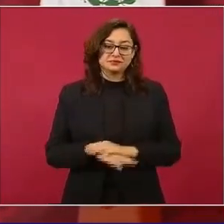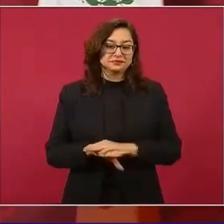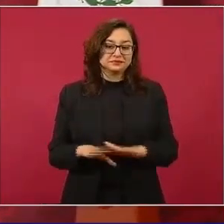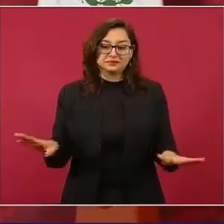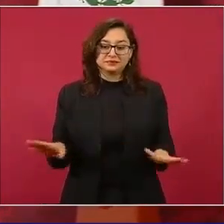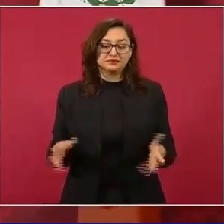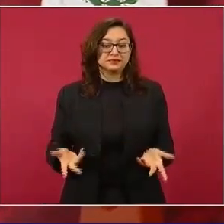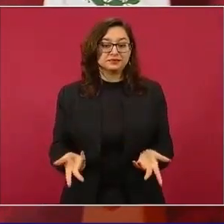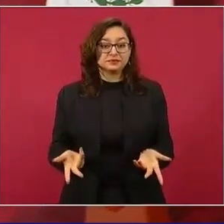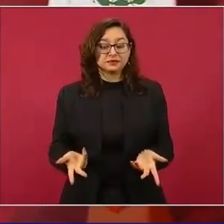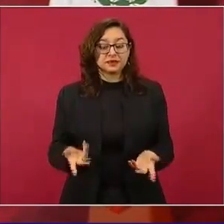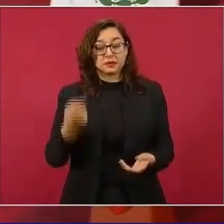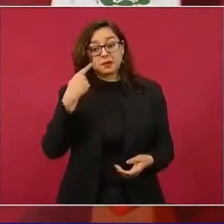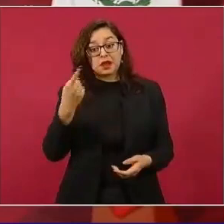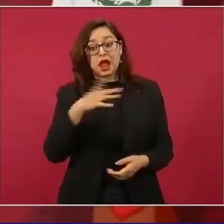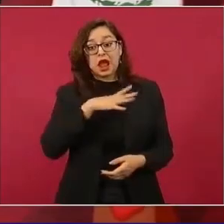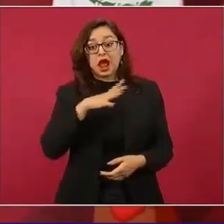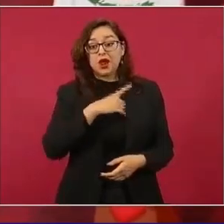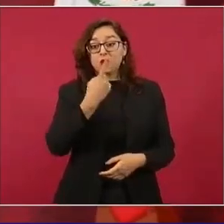cobra un millón de pesos mensuales.